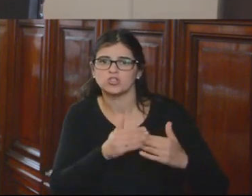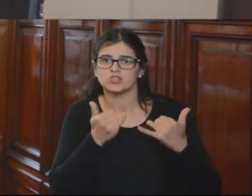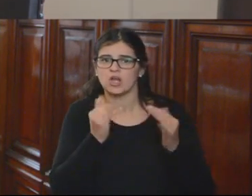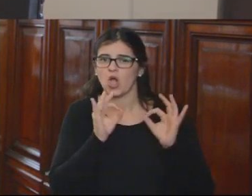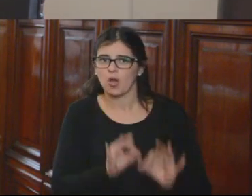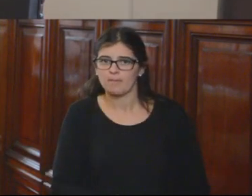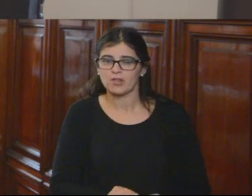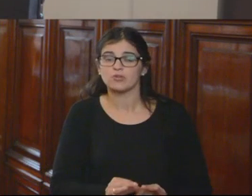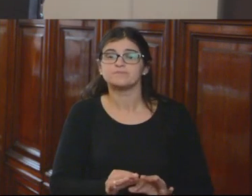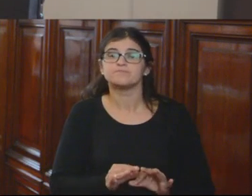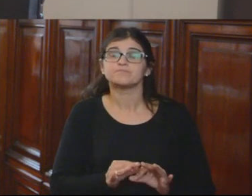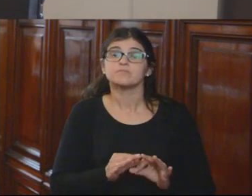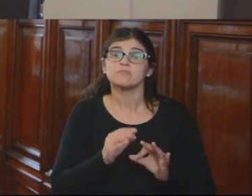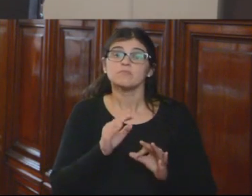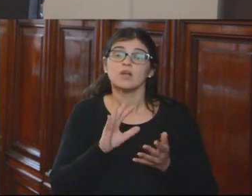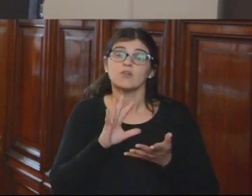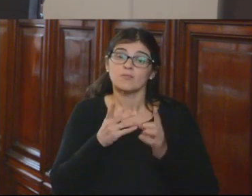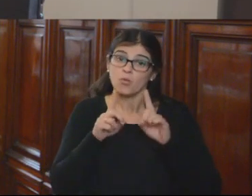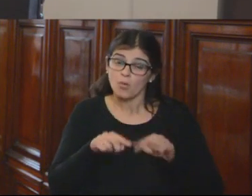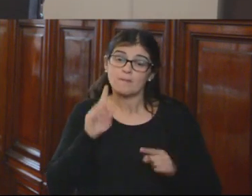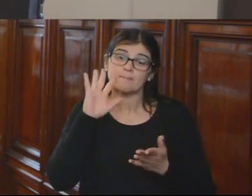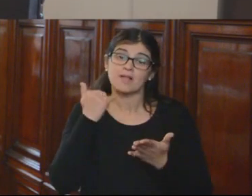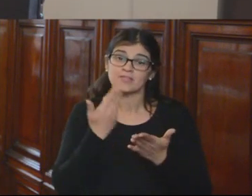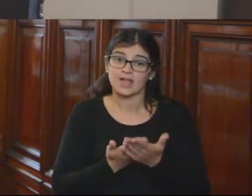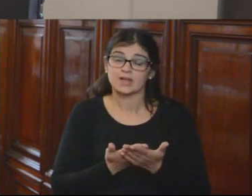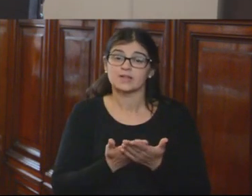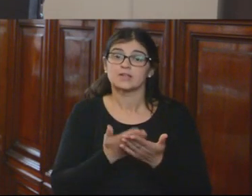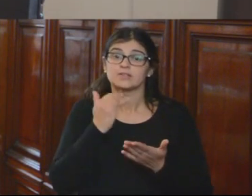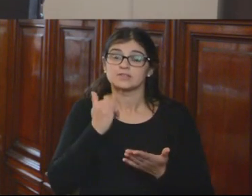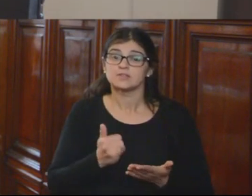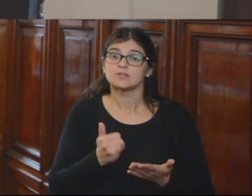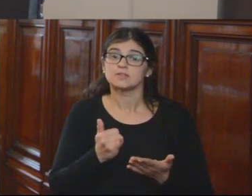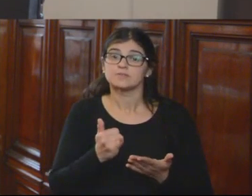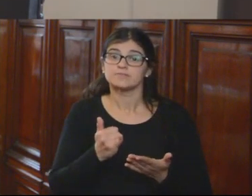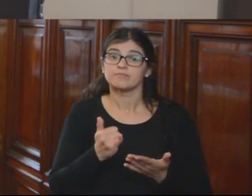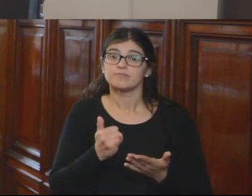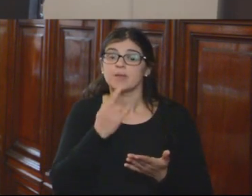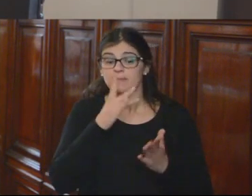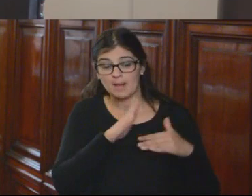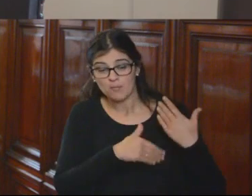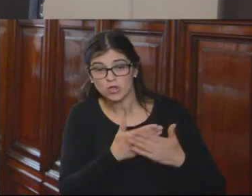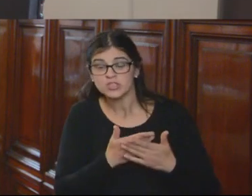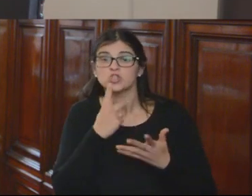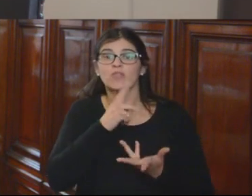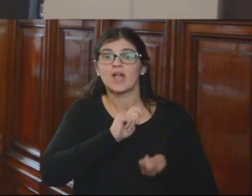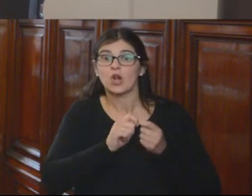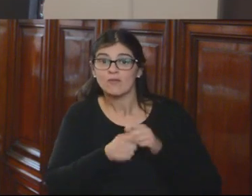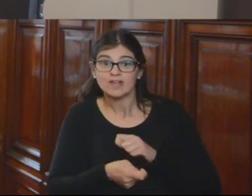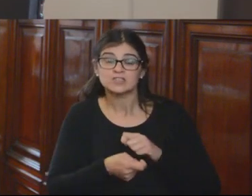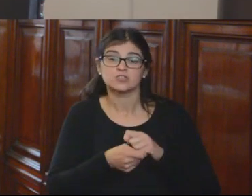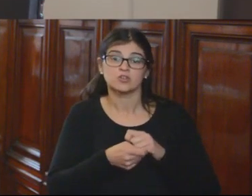Y de igual manera, plantear si es que para el proceso de renovación de la